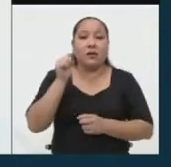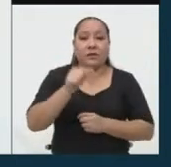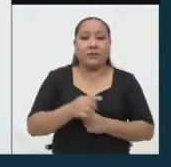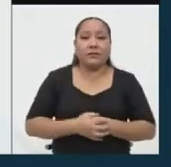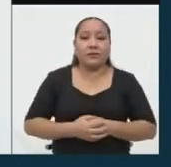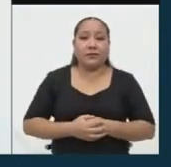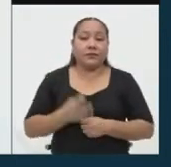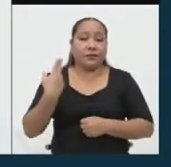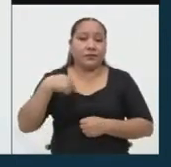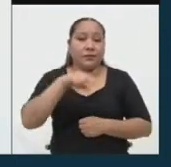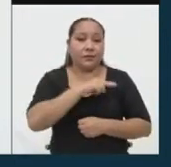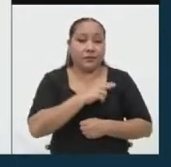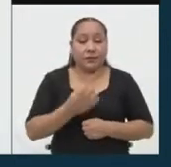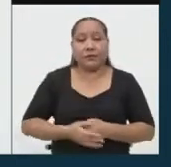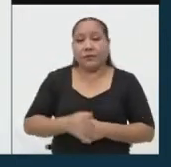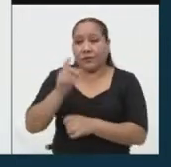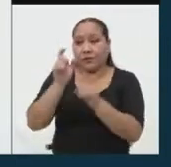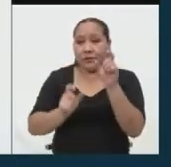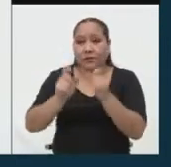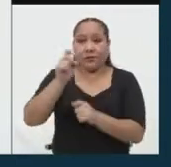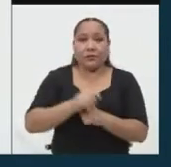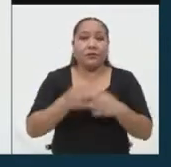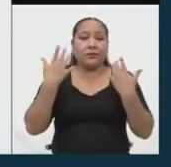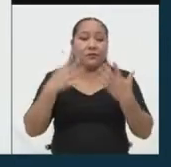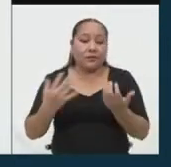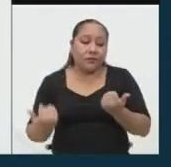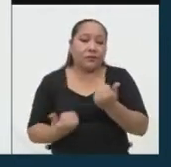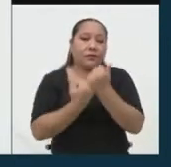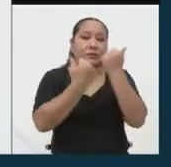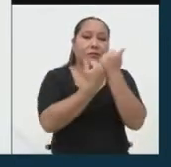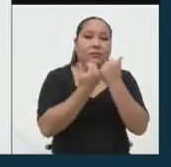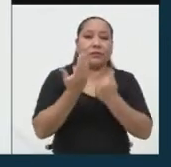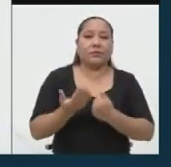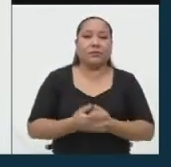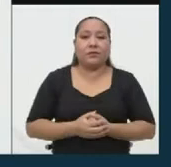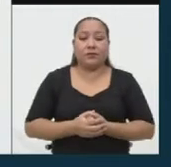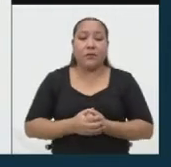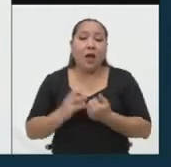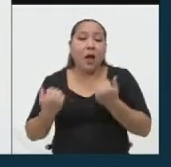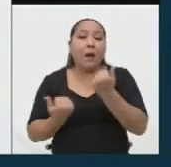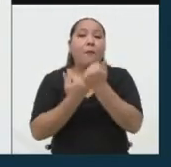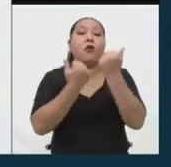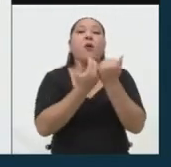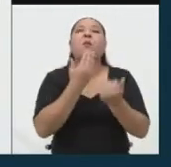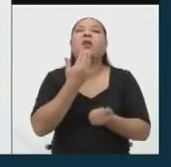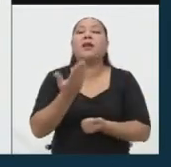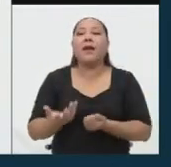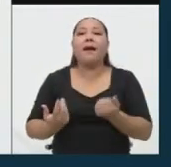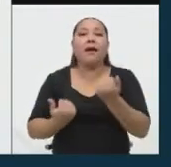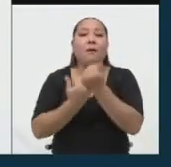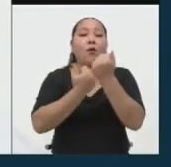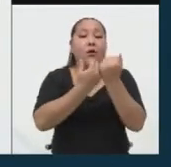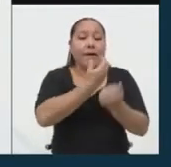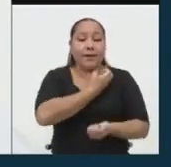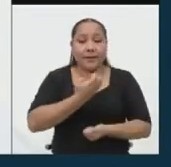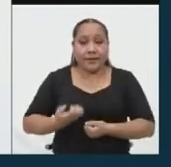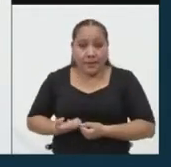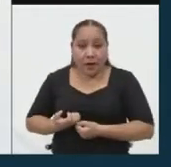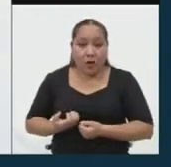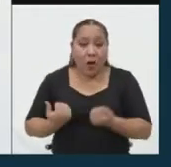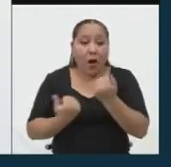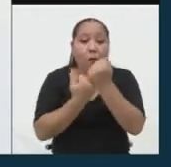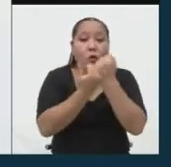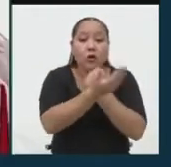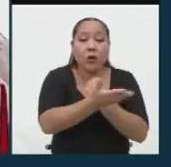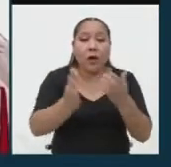nosotros, los ciudadanos, estaremos respaldados por el gobierno para acceder a todos los